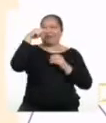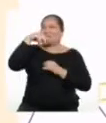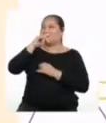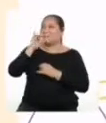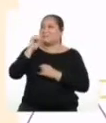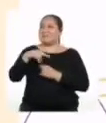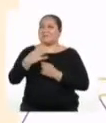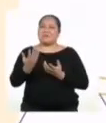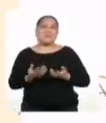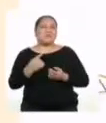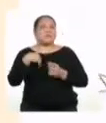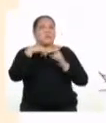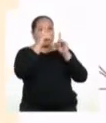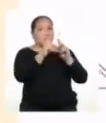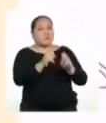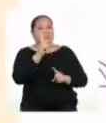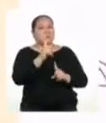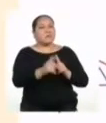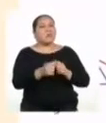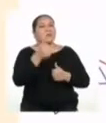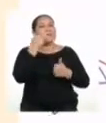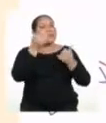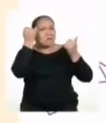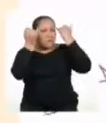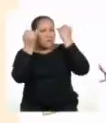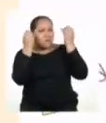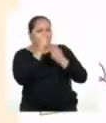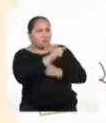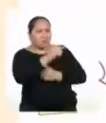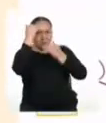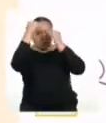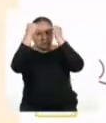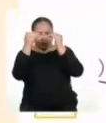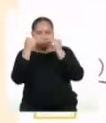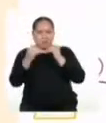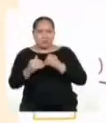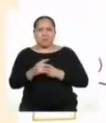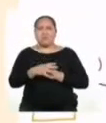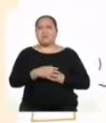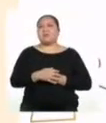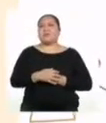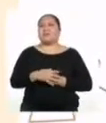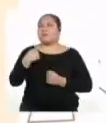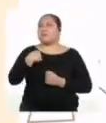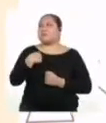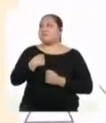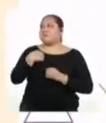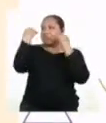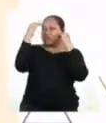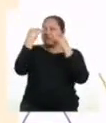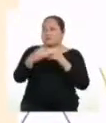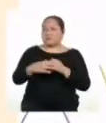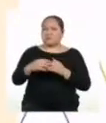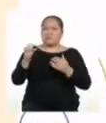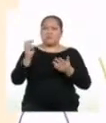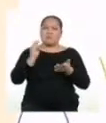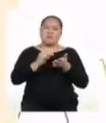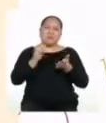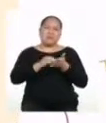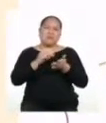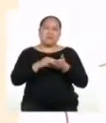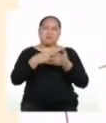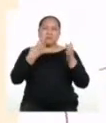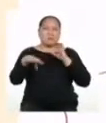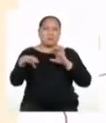Ahora te hago una pregunta. ¿Cuál fue el criterio que empleaste para organizar tus ideas de esa forma? Las ordené según la frecuencia que